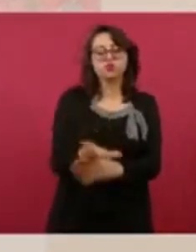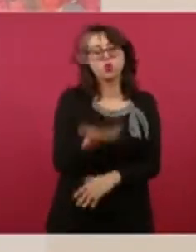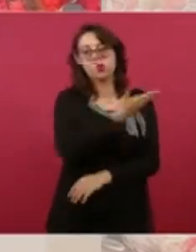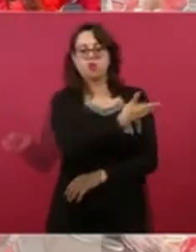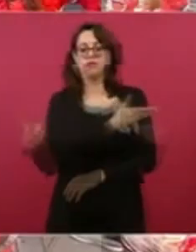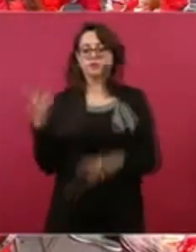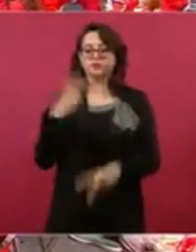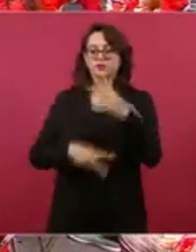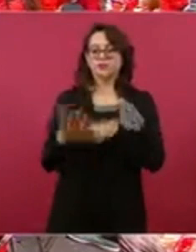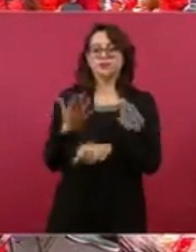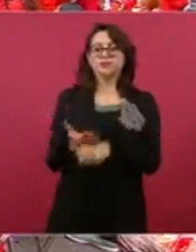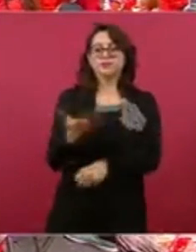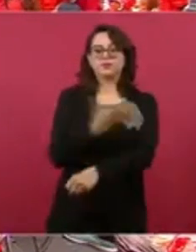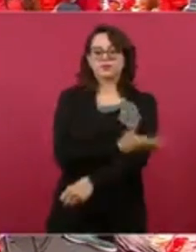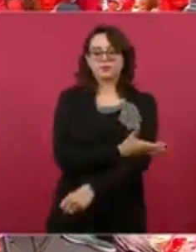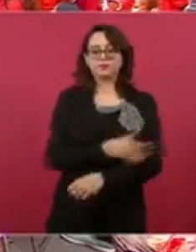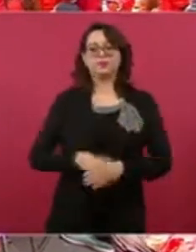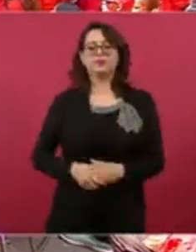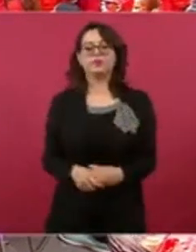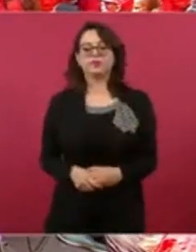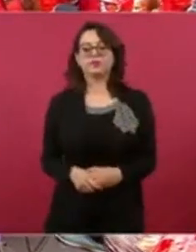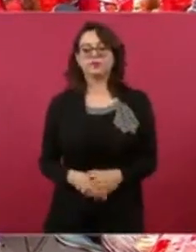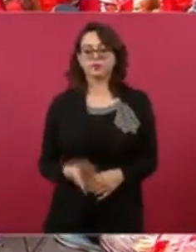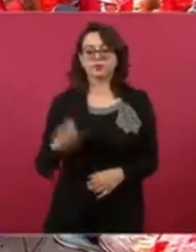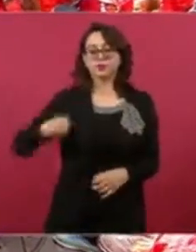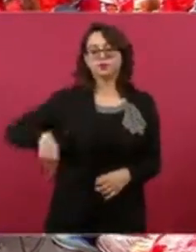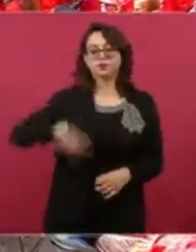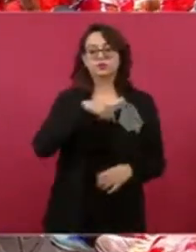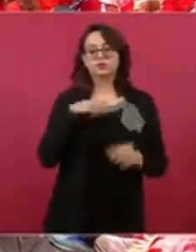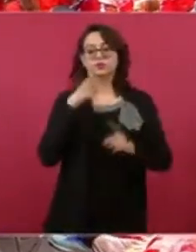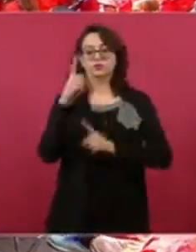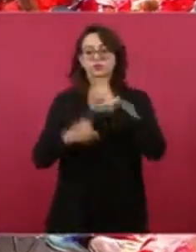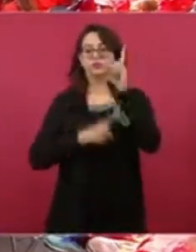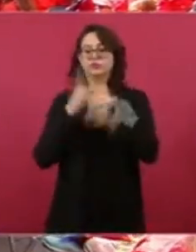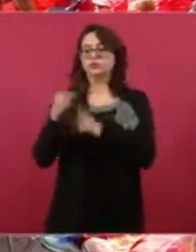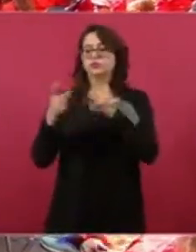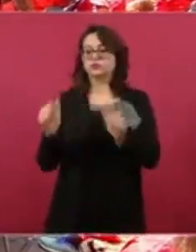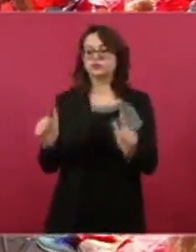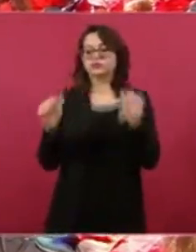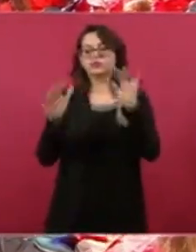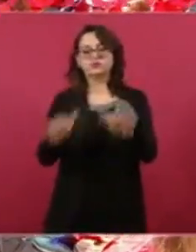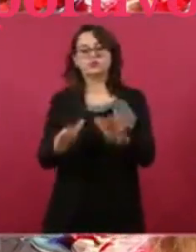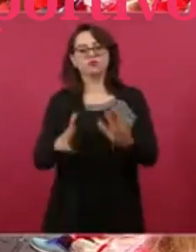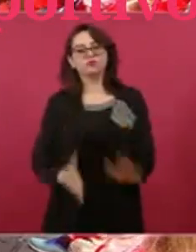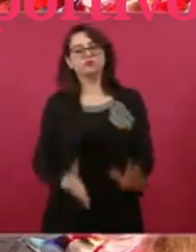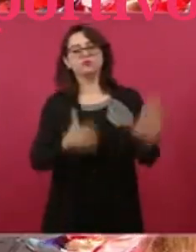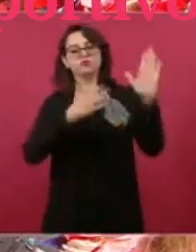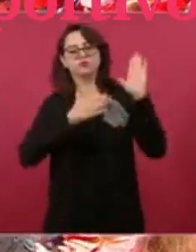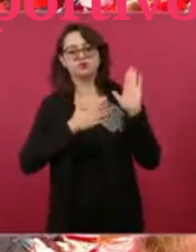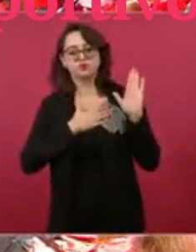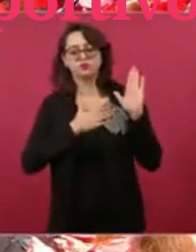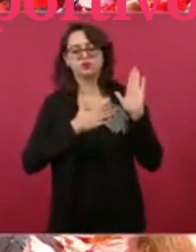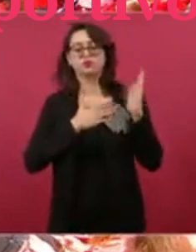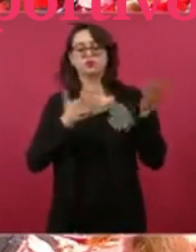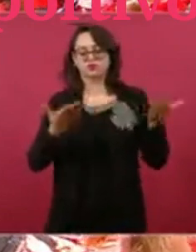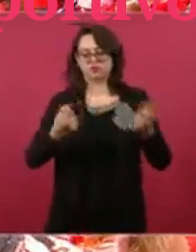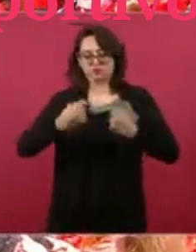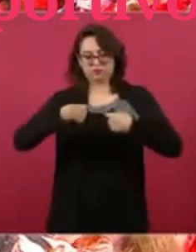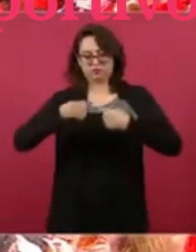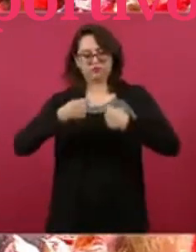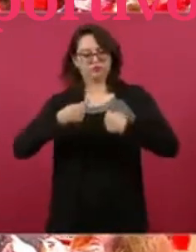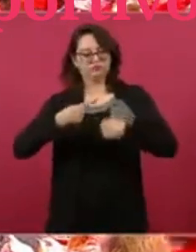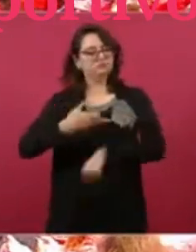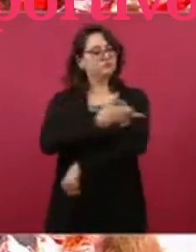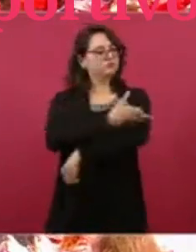caracteriza. Los deportistas venimos hoy a hacer un compromiso con nosotros, nuestras familias y con México.